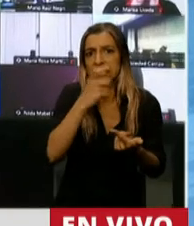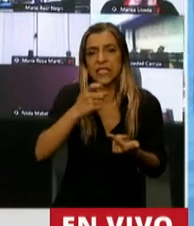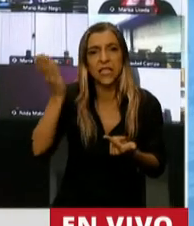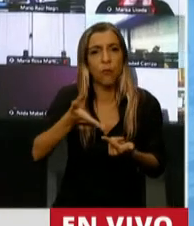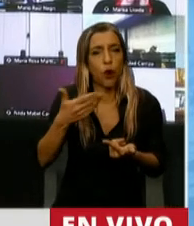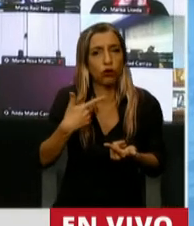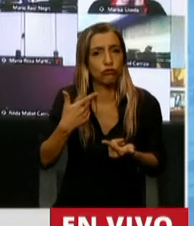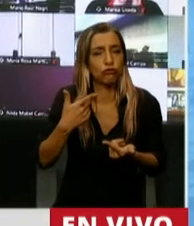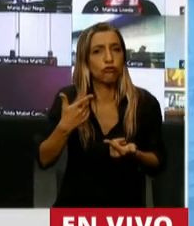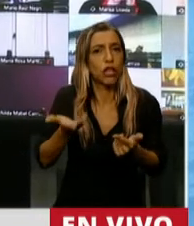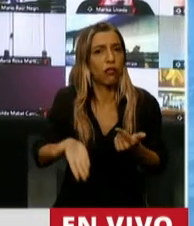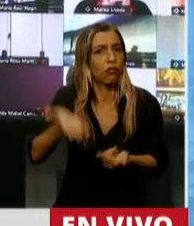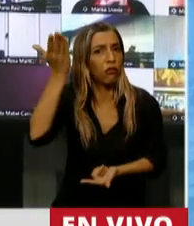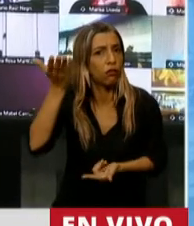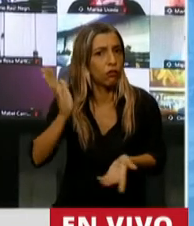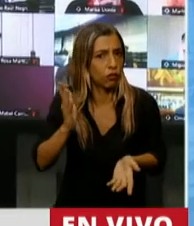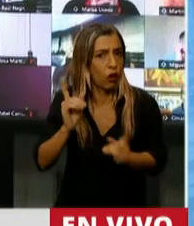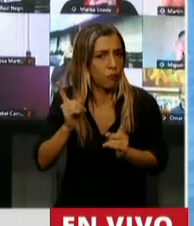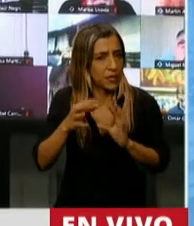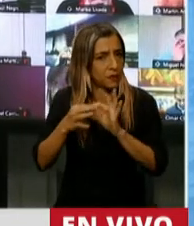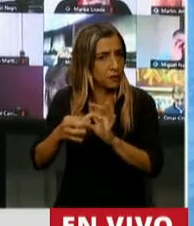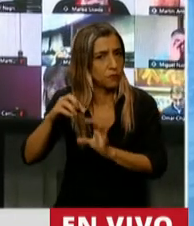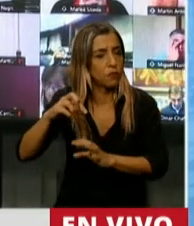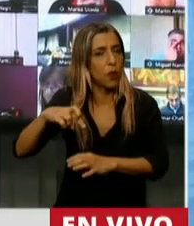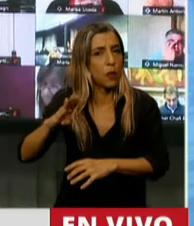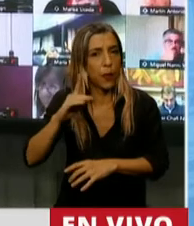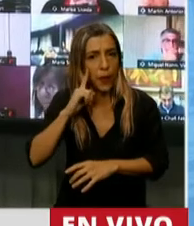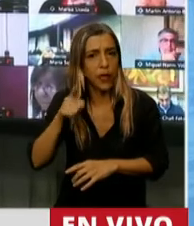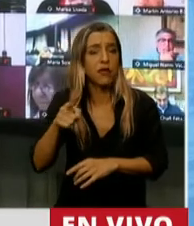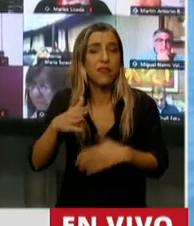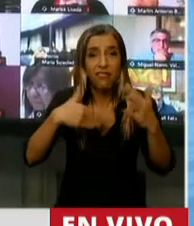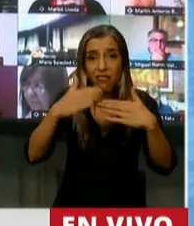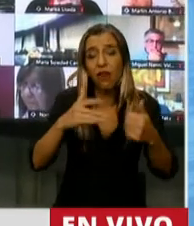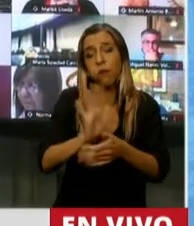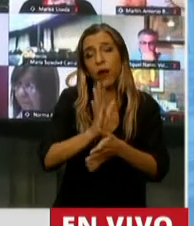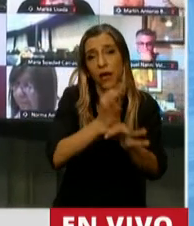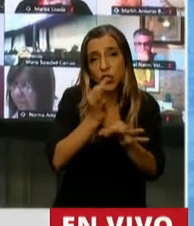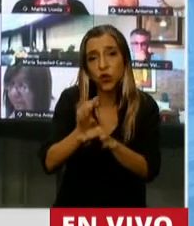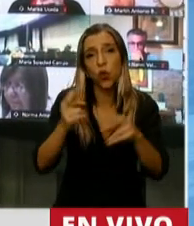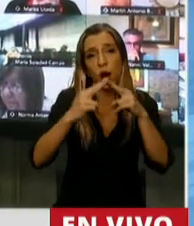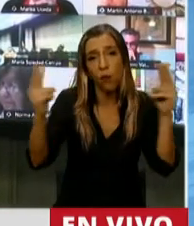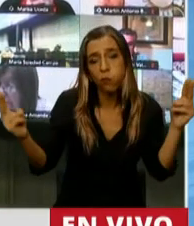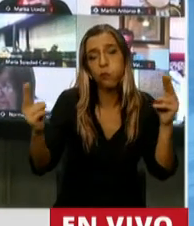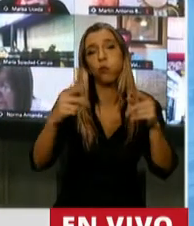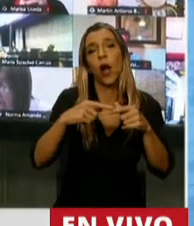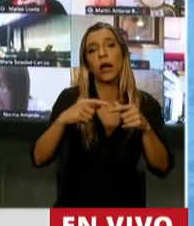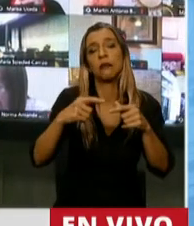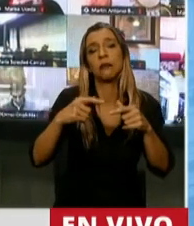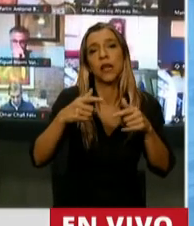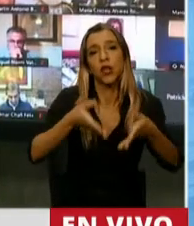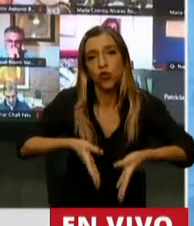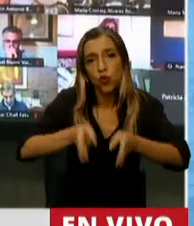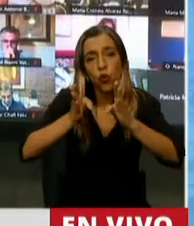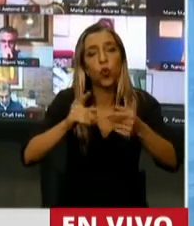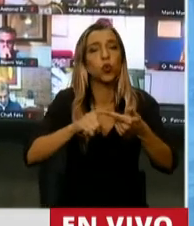PBI. Y esto tiene mucho que ver con la infraestructura, con caminos, con escuelas, con rutas, con puentes, con todo lo que los intendentes y los